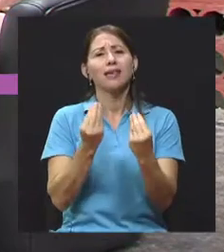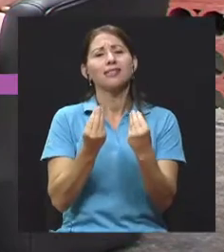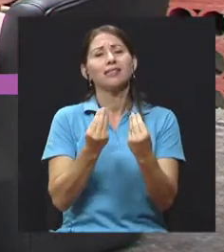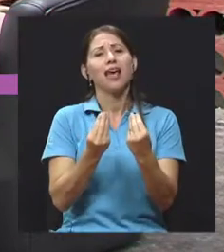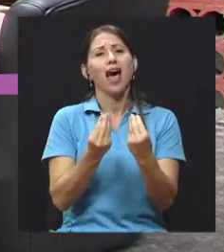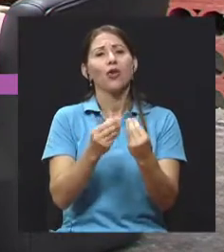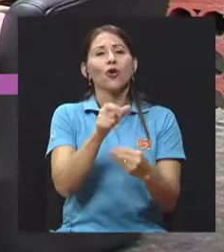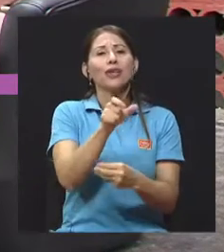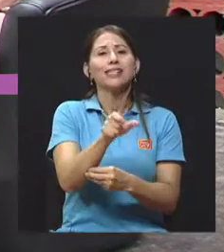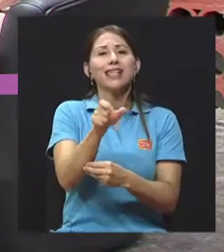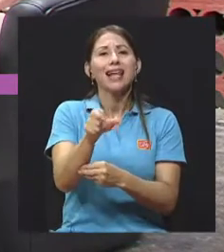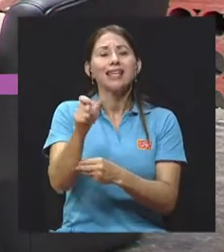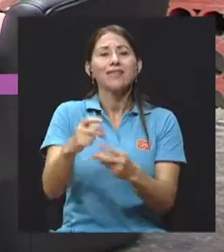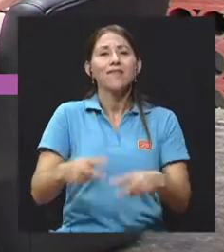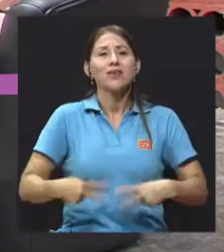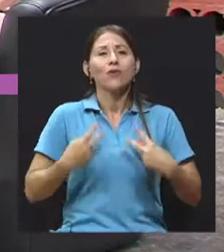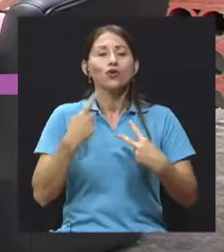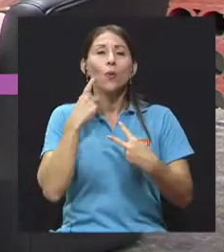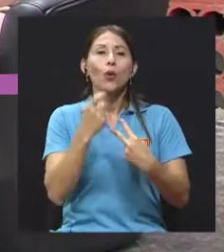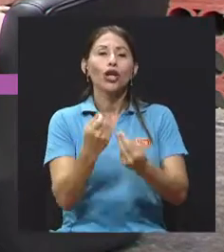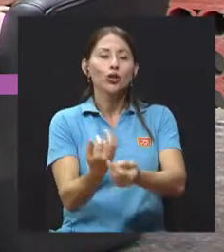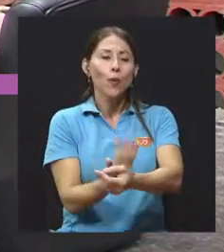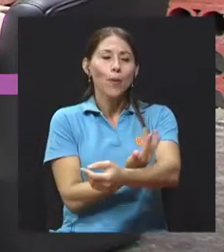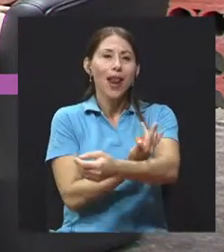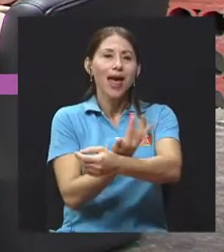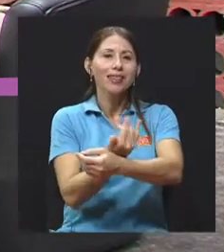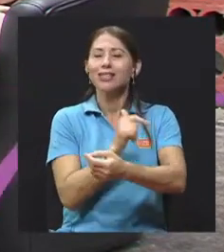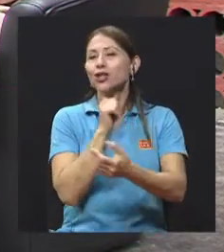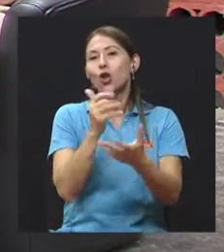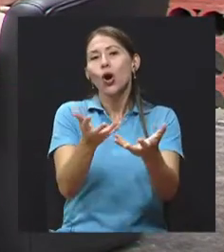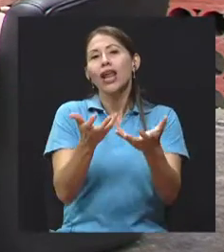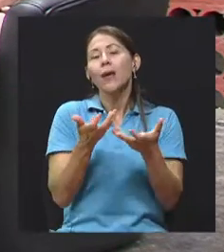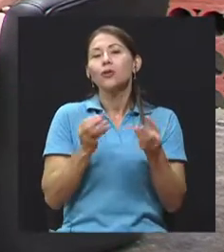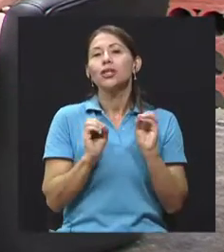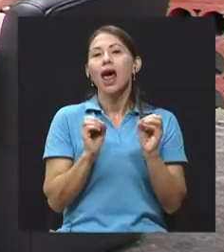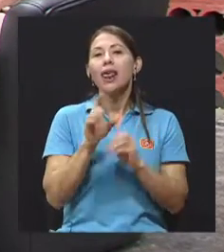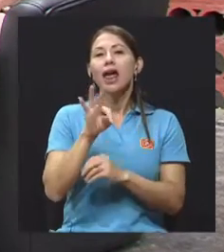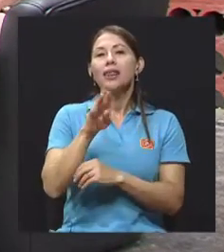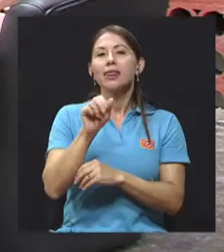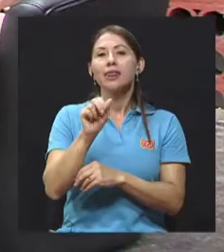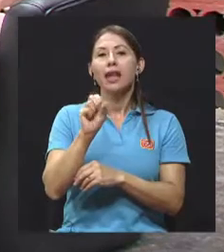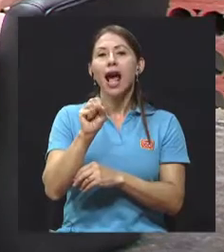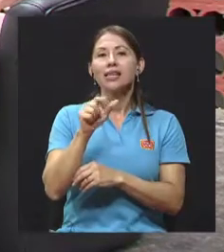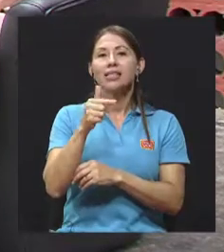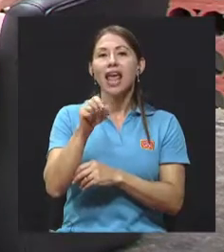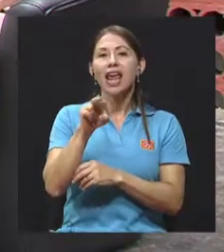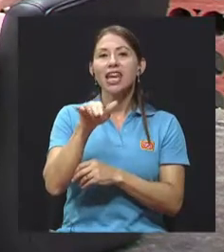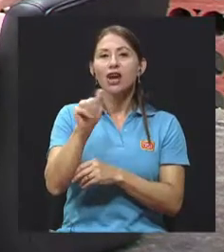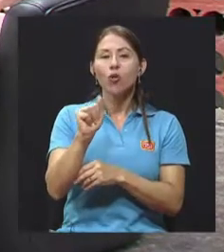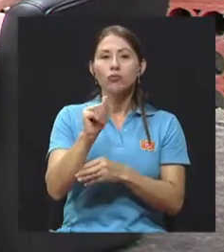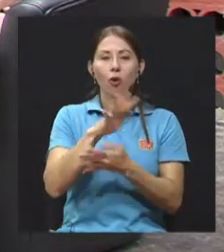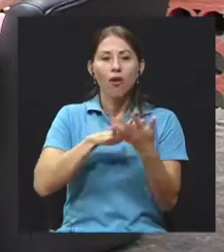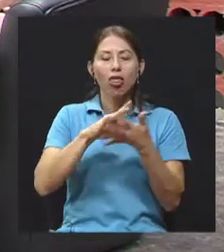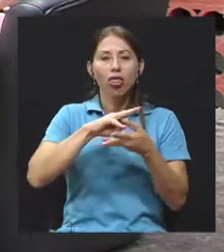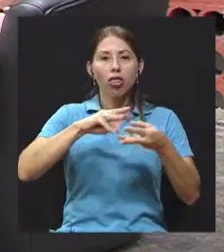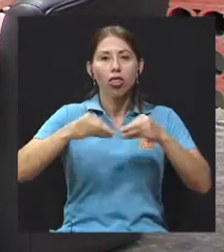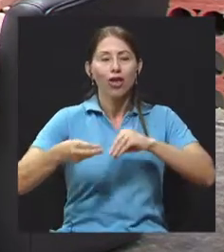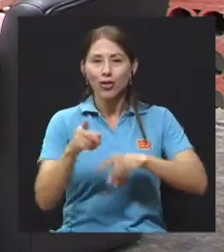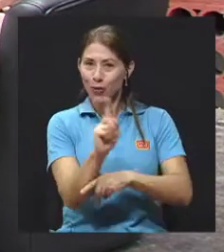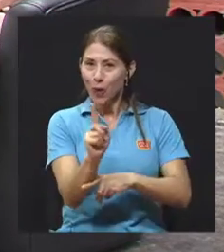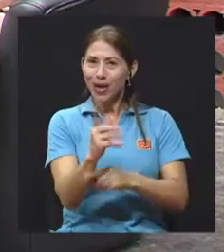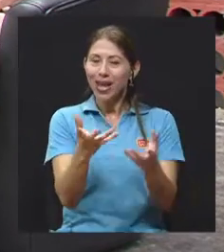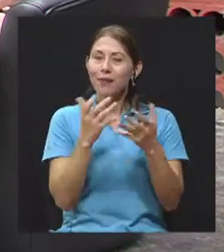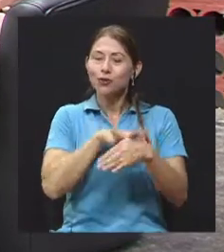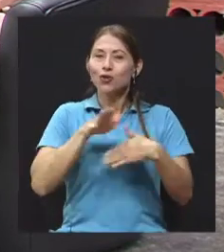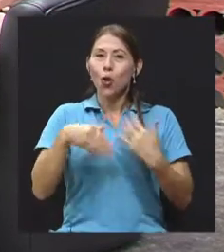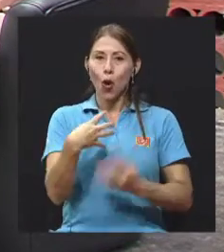no queremos mutaciones transgénicas de ningún tipo en nuestros cultivos, queremos que todos sean semillas autóctonas, que sean semillas nacionales,